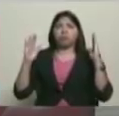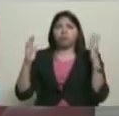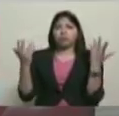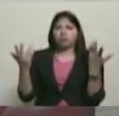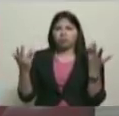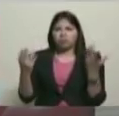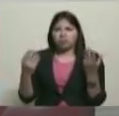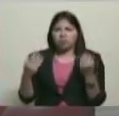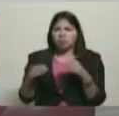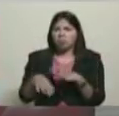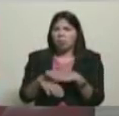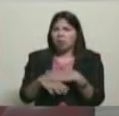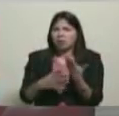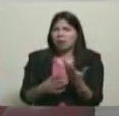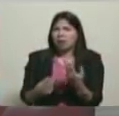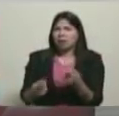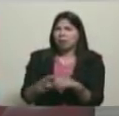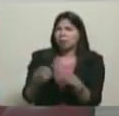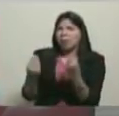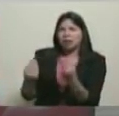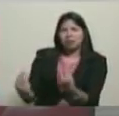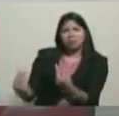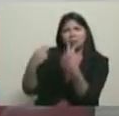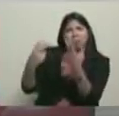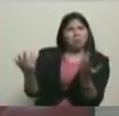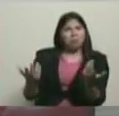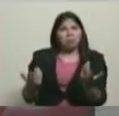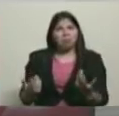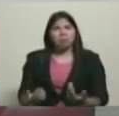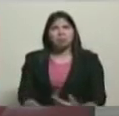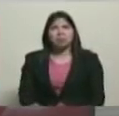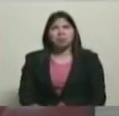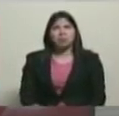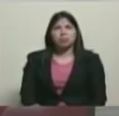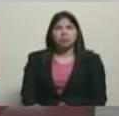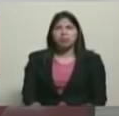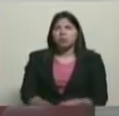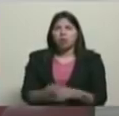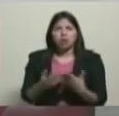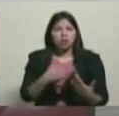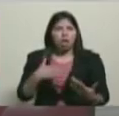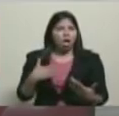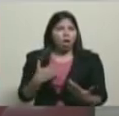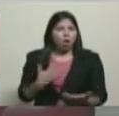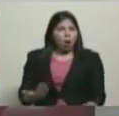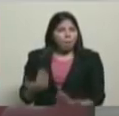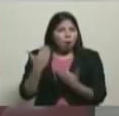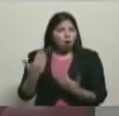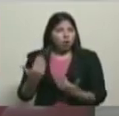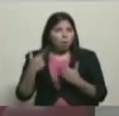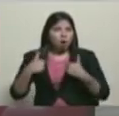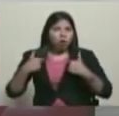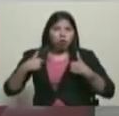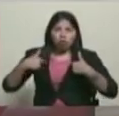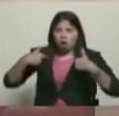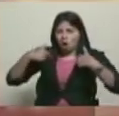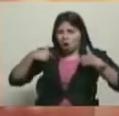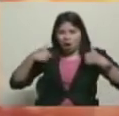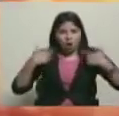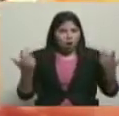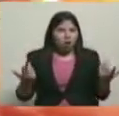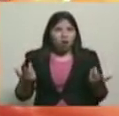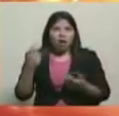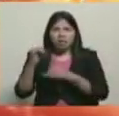operaciones? ¿Qué tanto necesitan ellos porque están tan ávidos de ese respaldo por parte de la mediática quizás